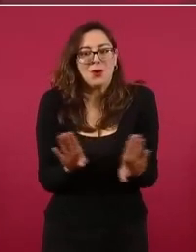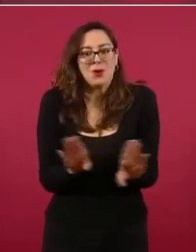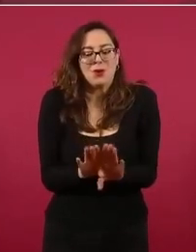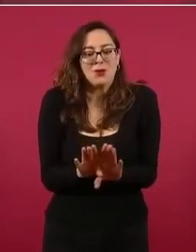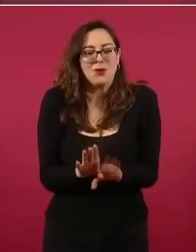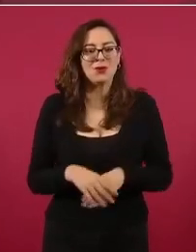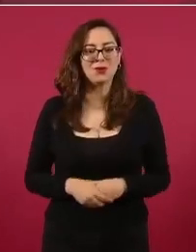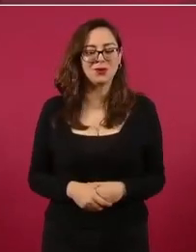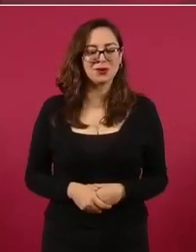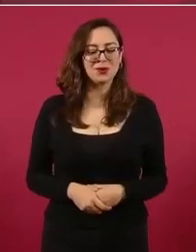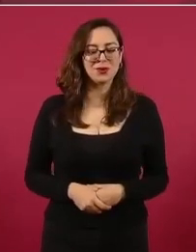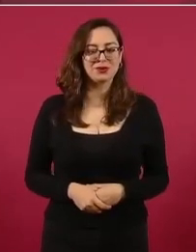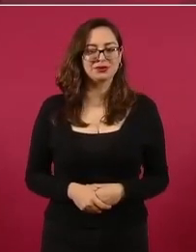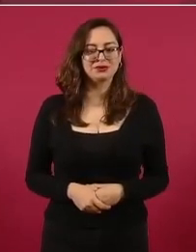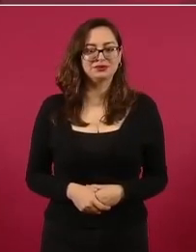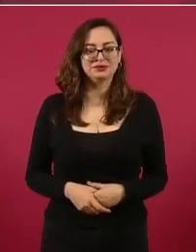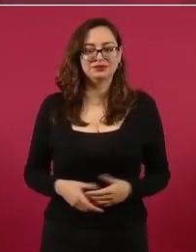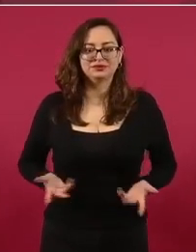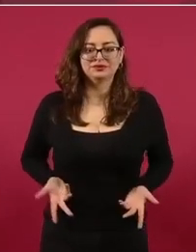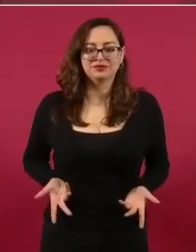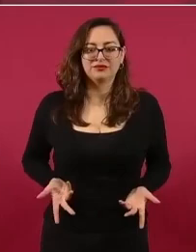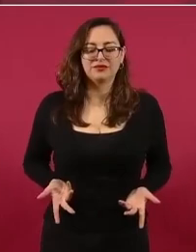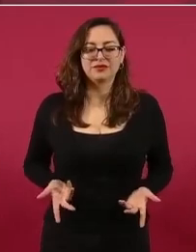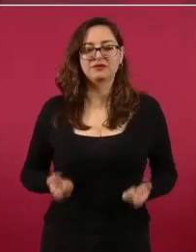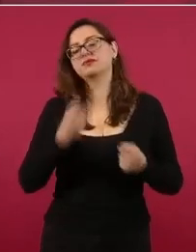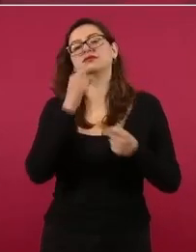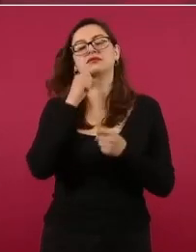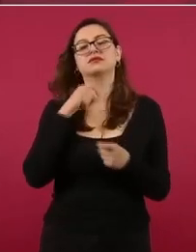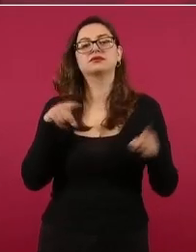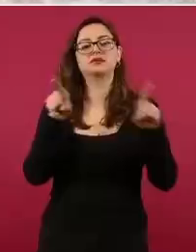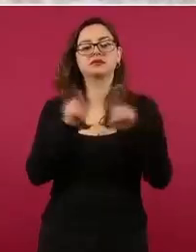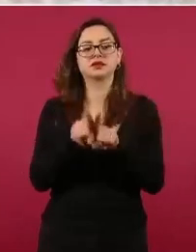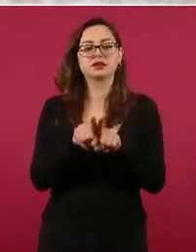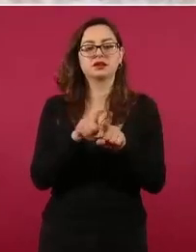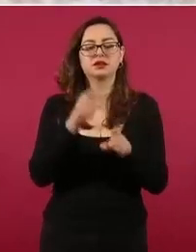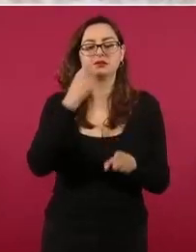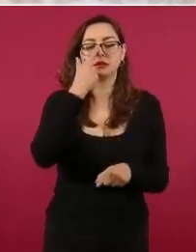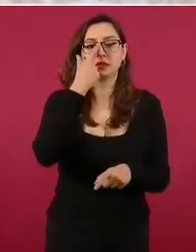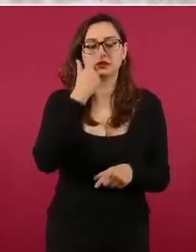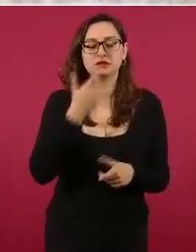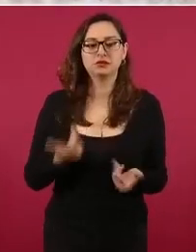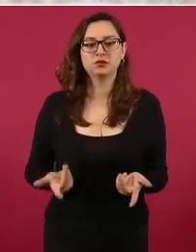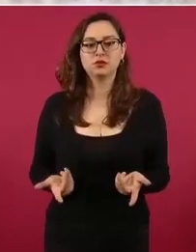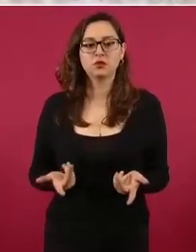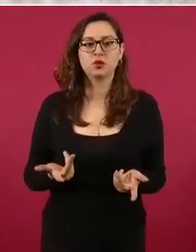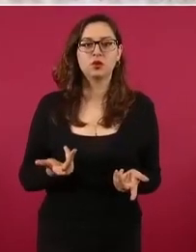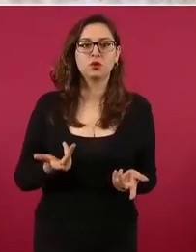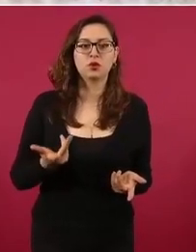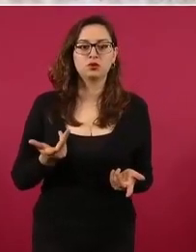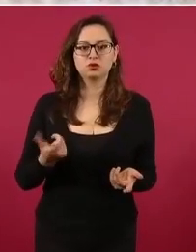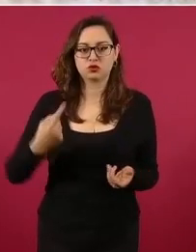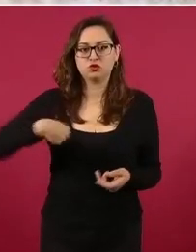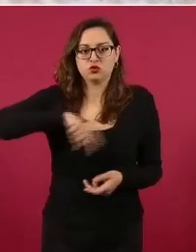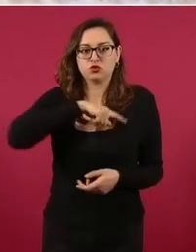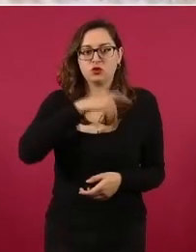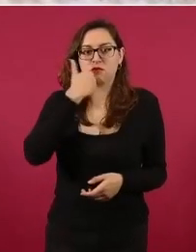planteando para el caso de los presidentes de la República, que haya revocación del mandato,